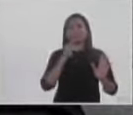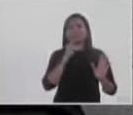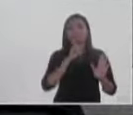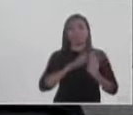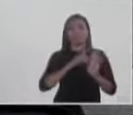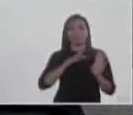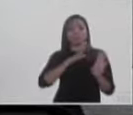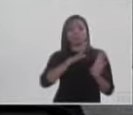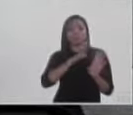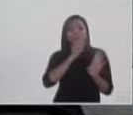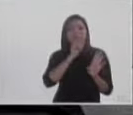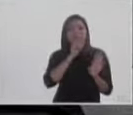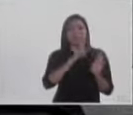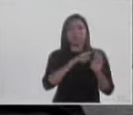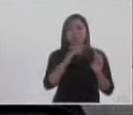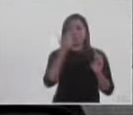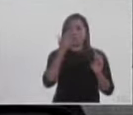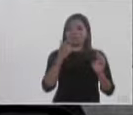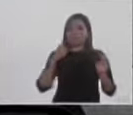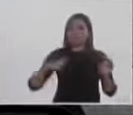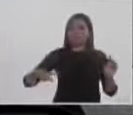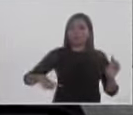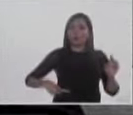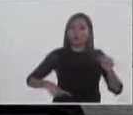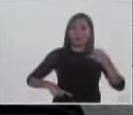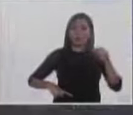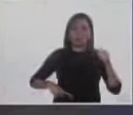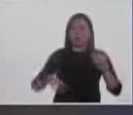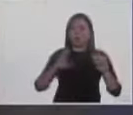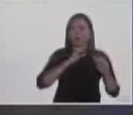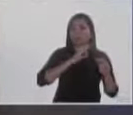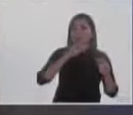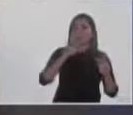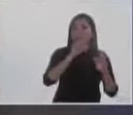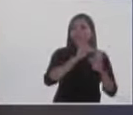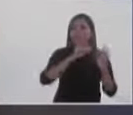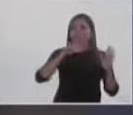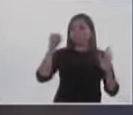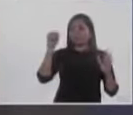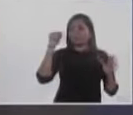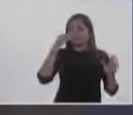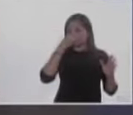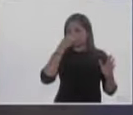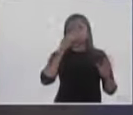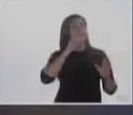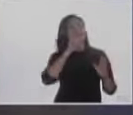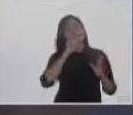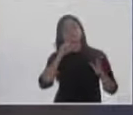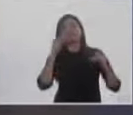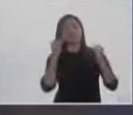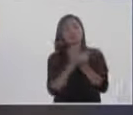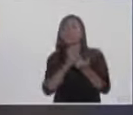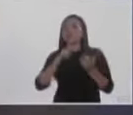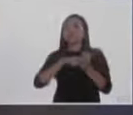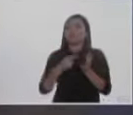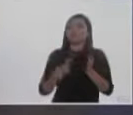destino el dinero público en otro fin? ¿Es posible? Sí, hay que volver a discutir las fórmulas de financiamiento pero en general